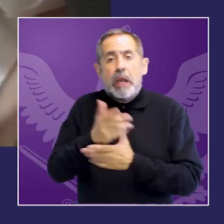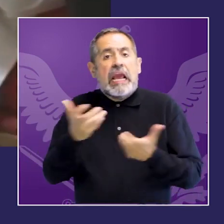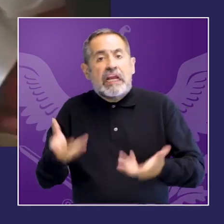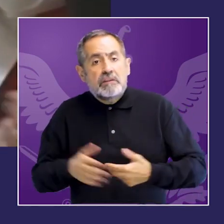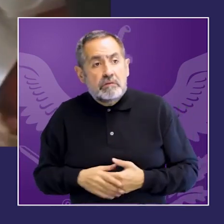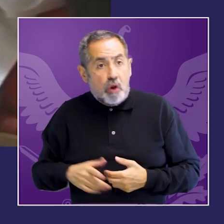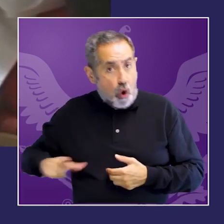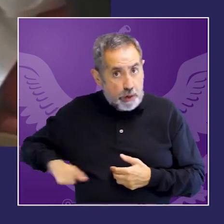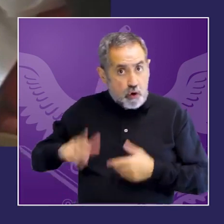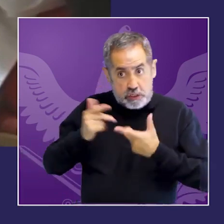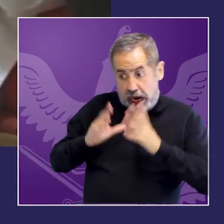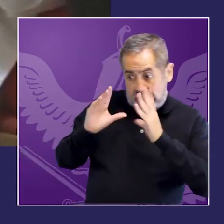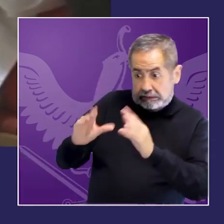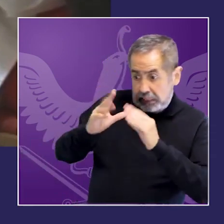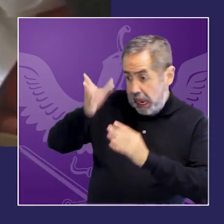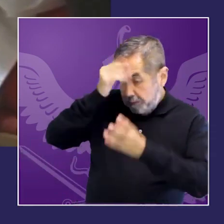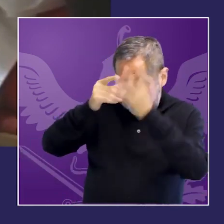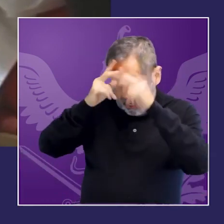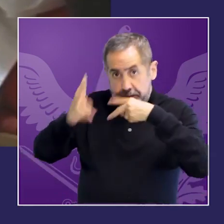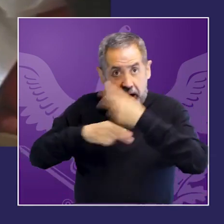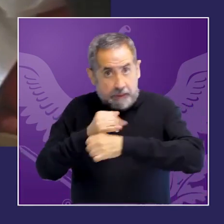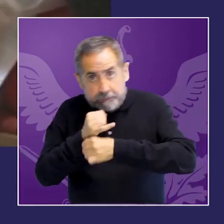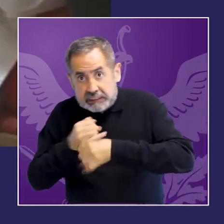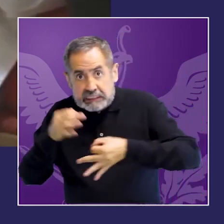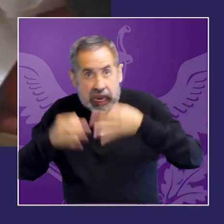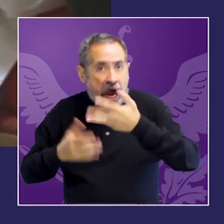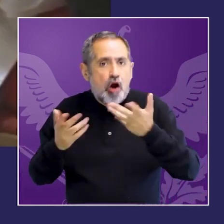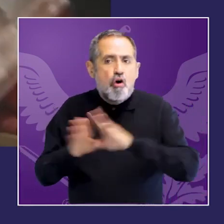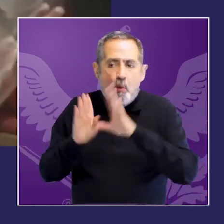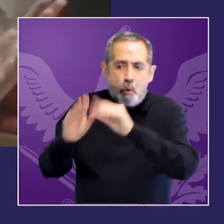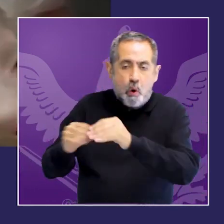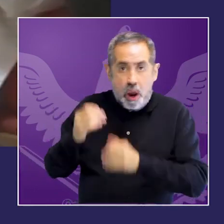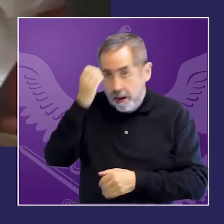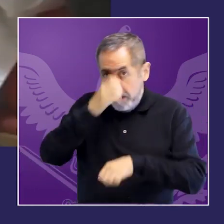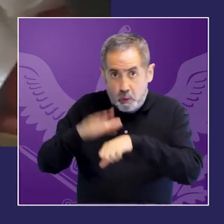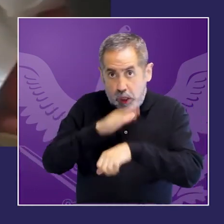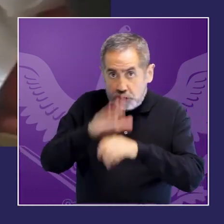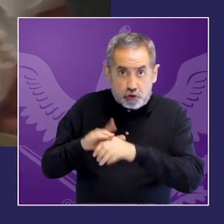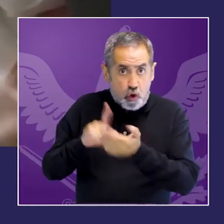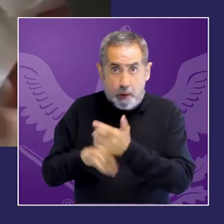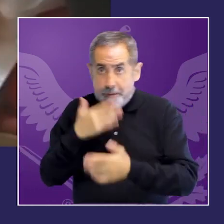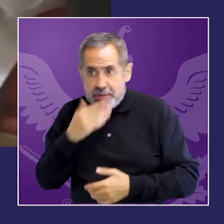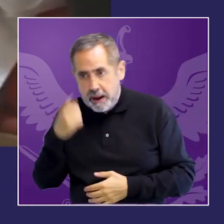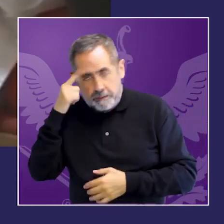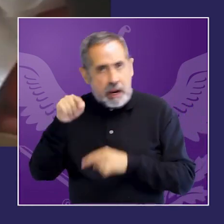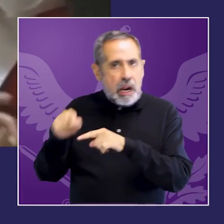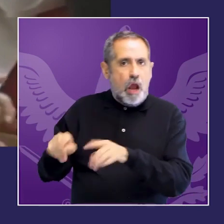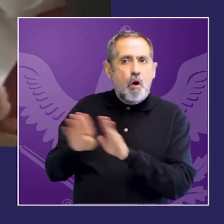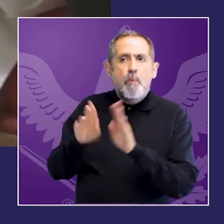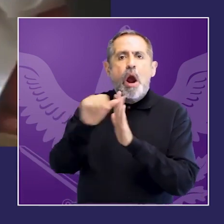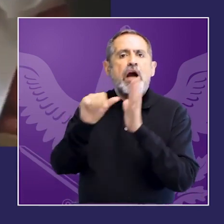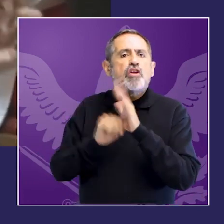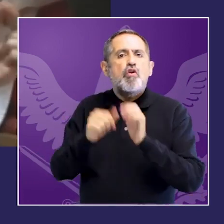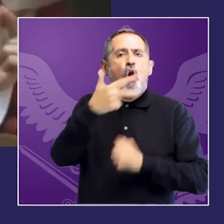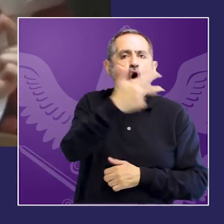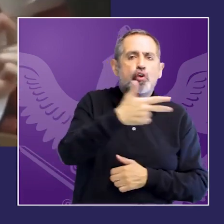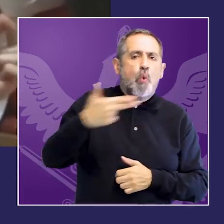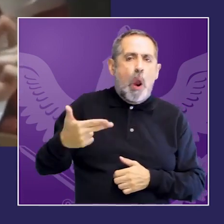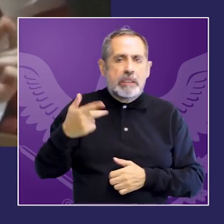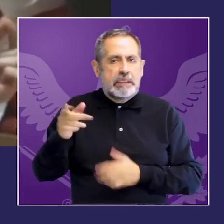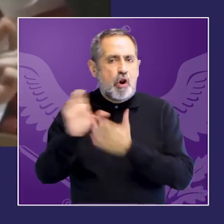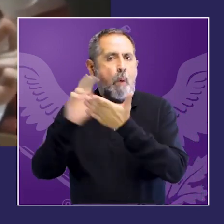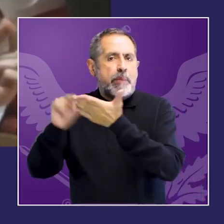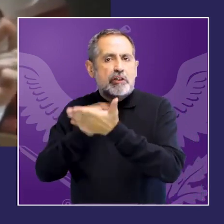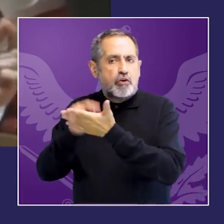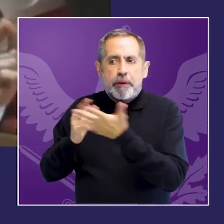cuánta gente formamos cómo la formamos cómo monitoreamos esa formación cómo evaluamos para poder ajustar qué es lo que dice el